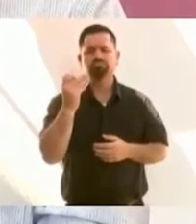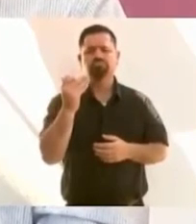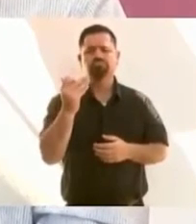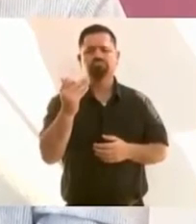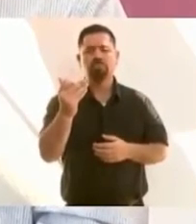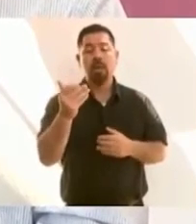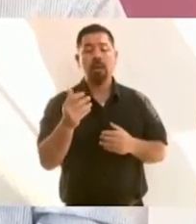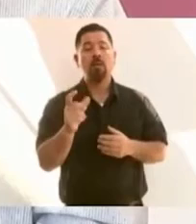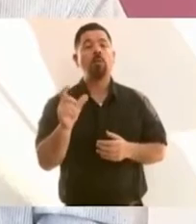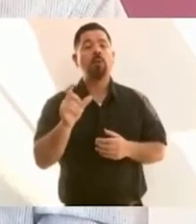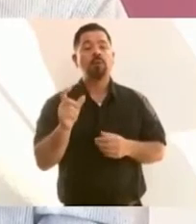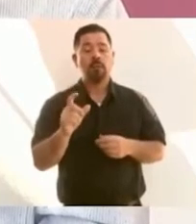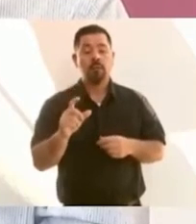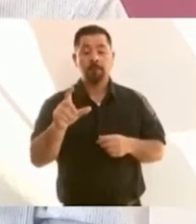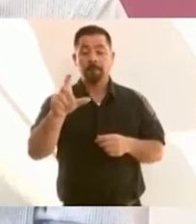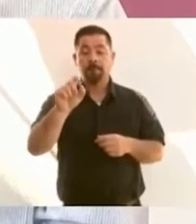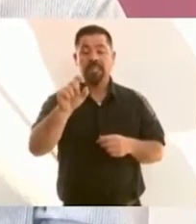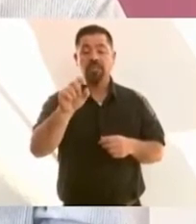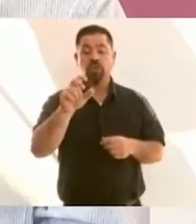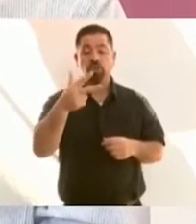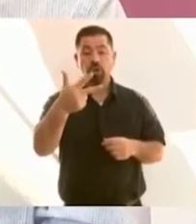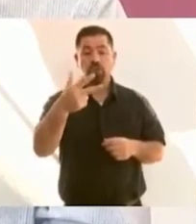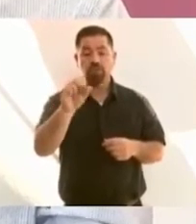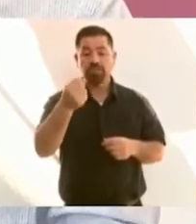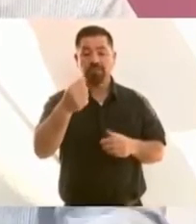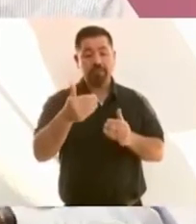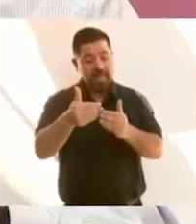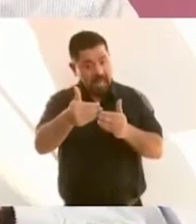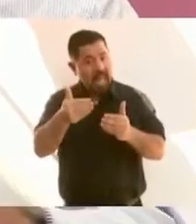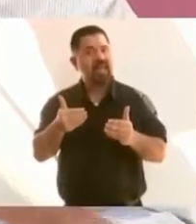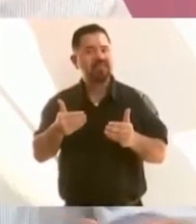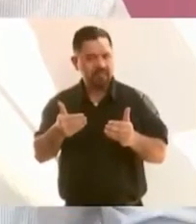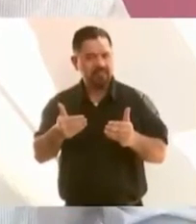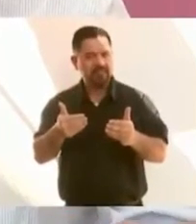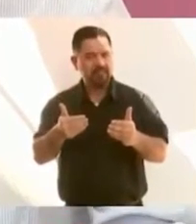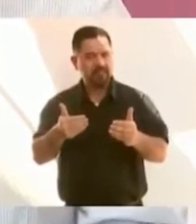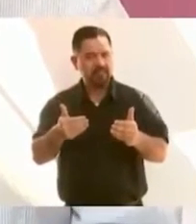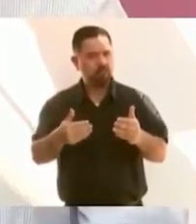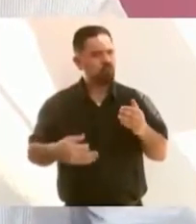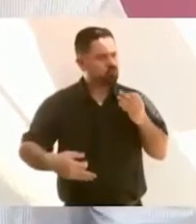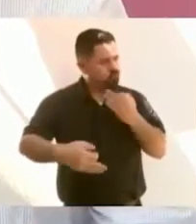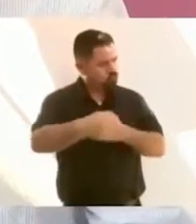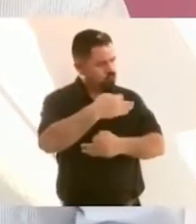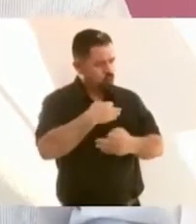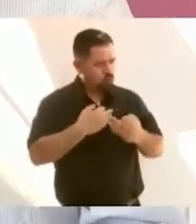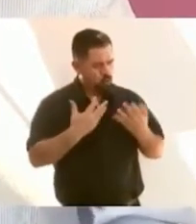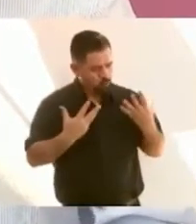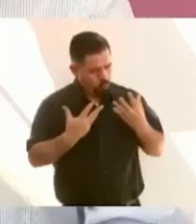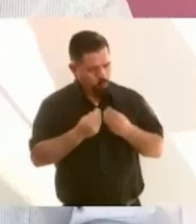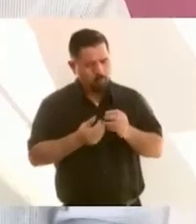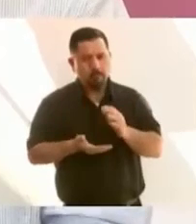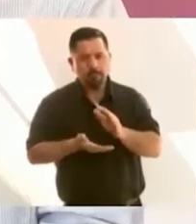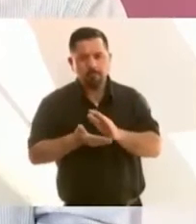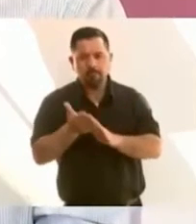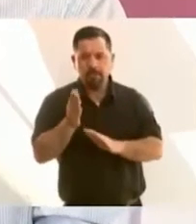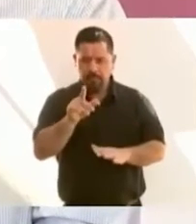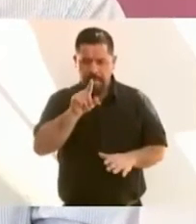28 de septiembre. Vamos a ir todos a